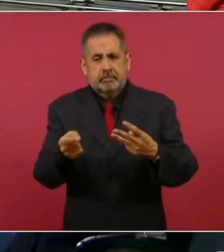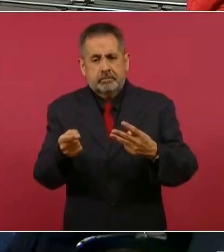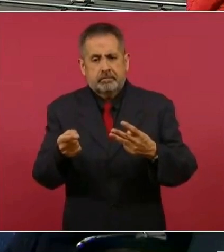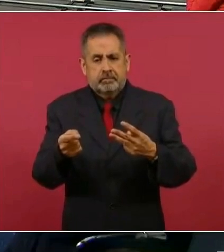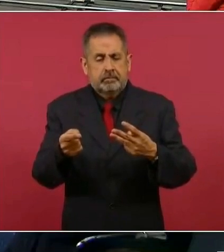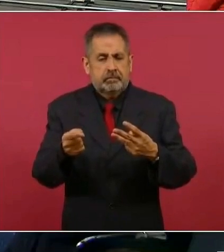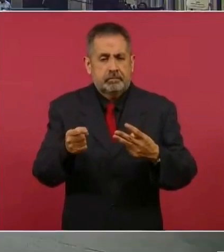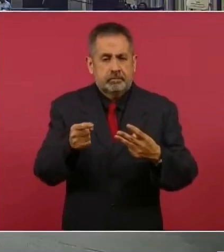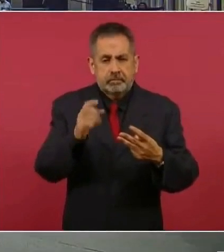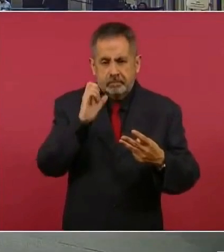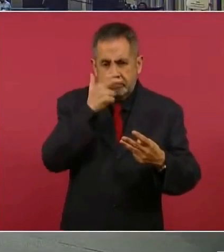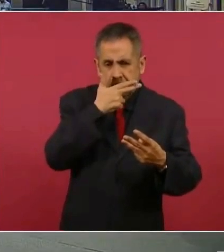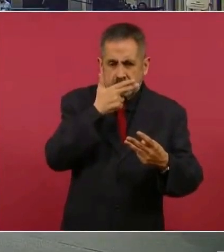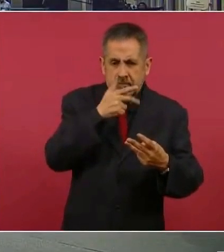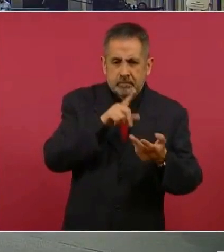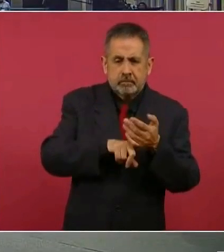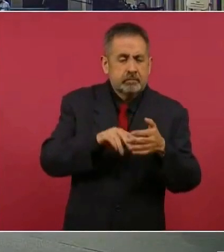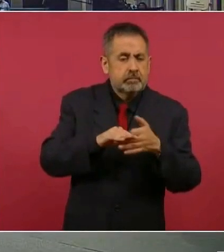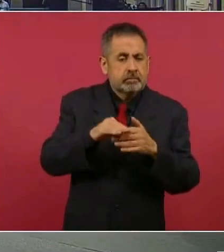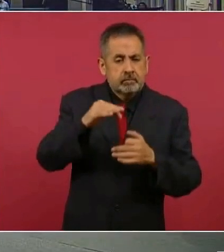En Chihuahua está Morelos.